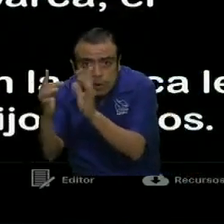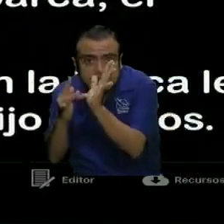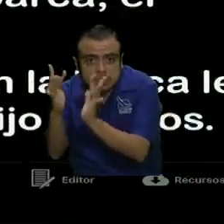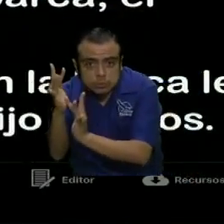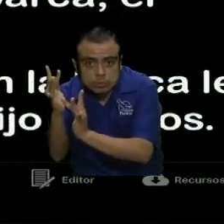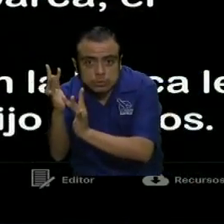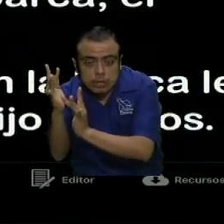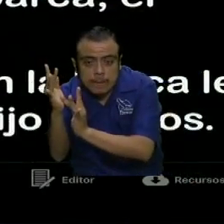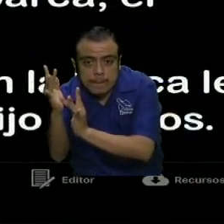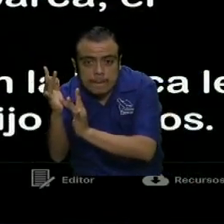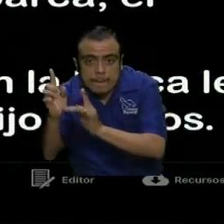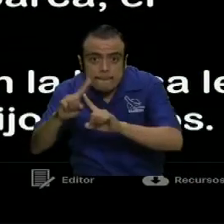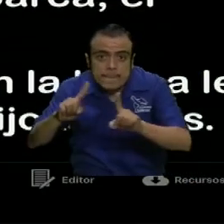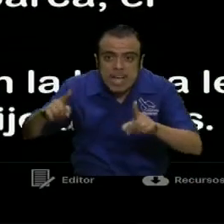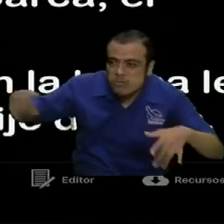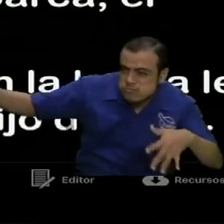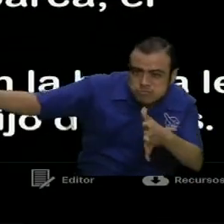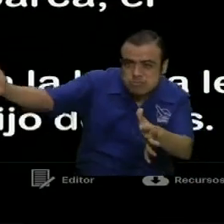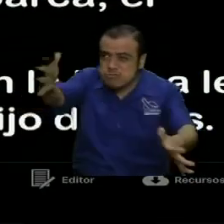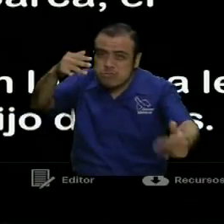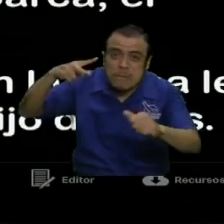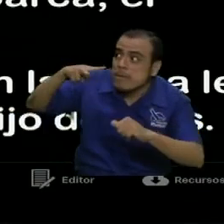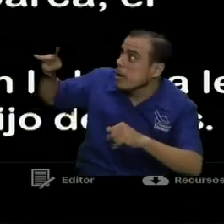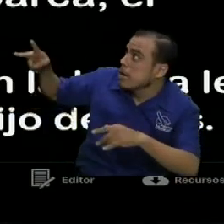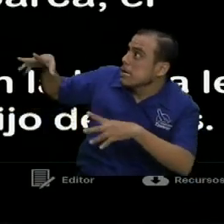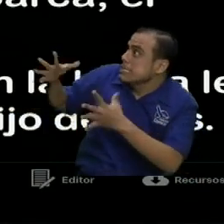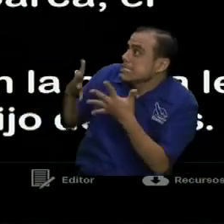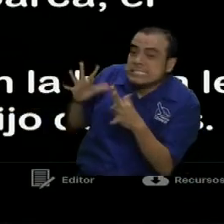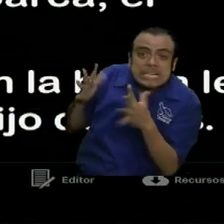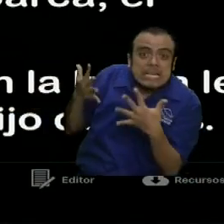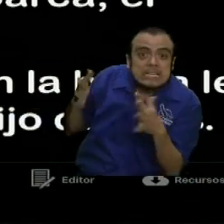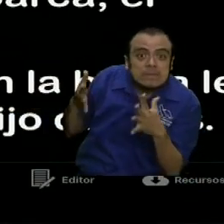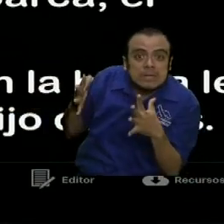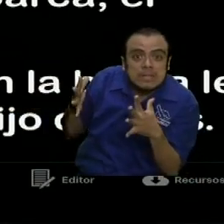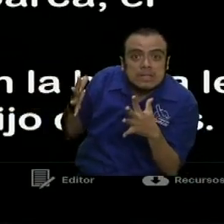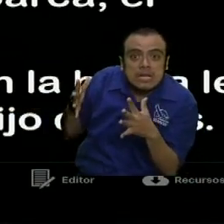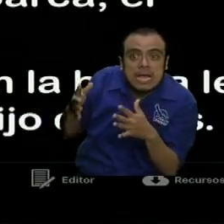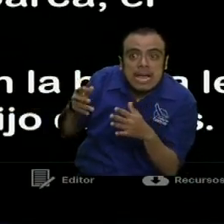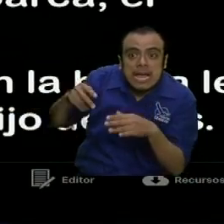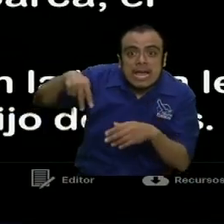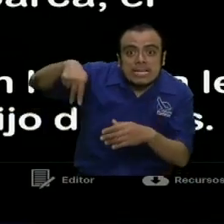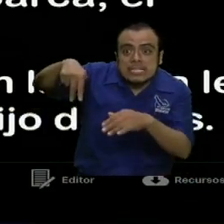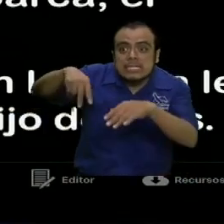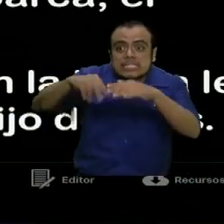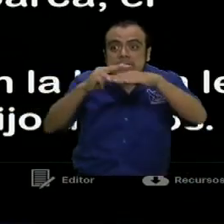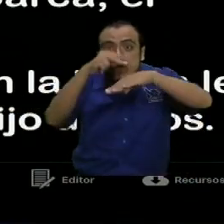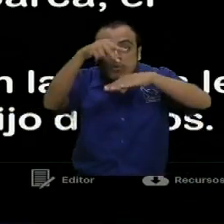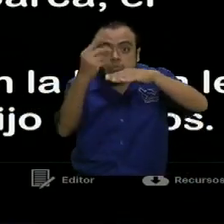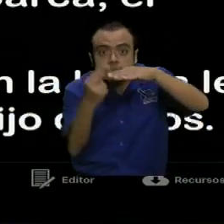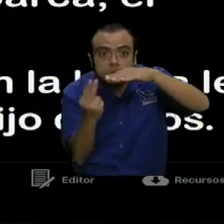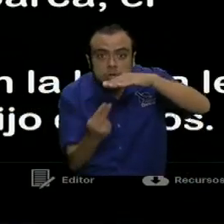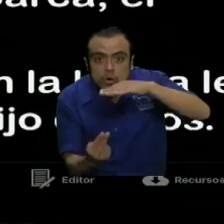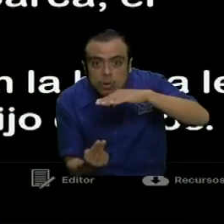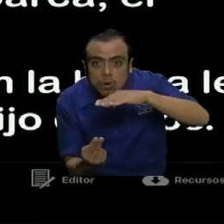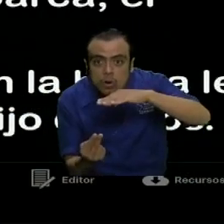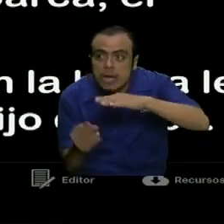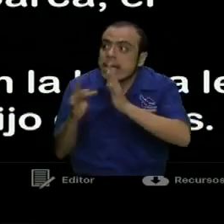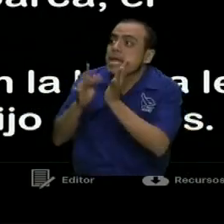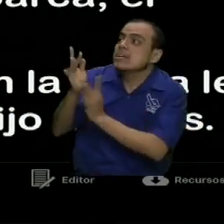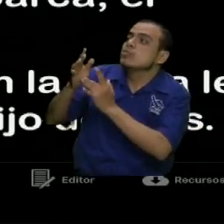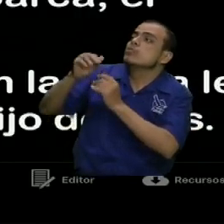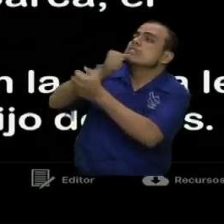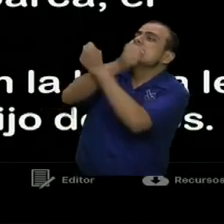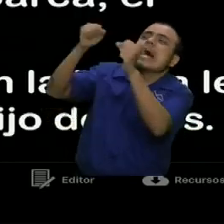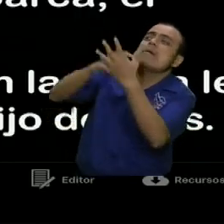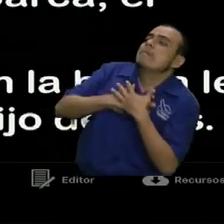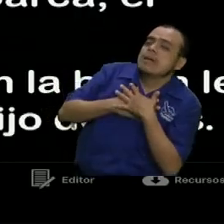Pero viendo la fuerza del viento, tuvo miedo. Y empezando a hundirse, gritó, Señor, sálvame. Y